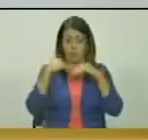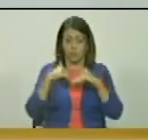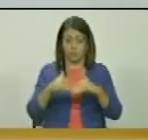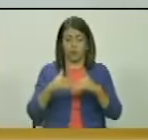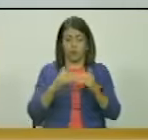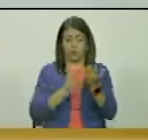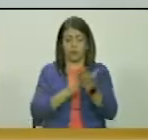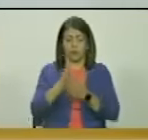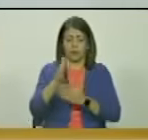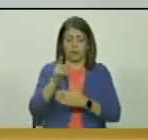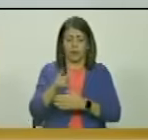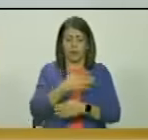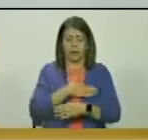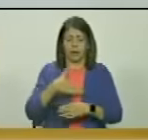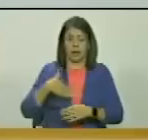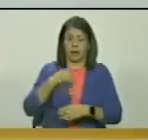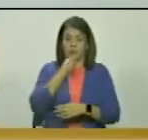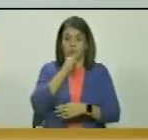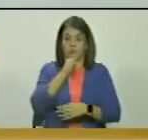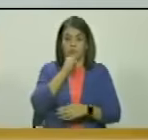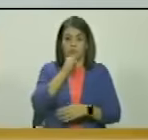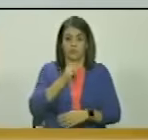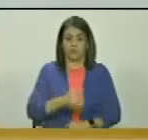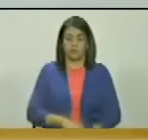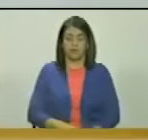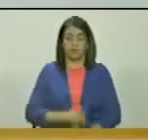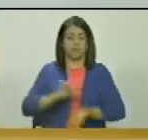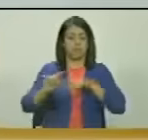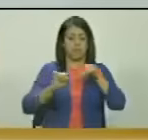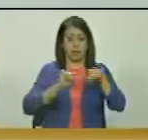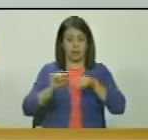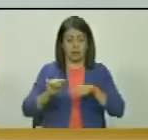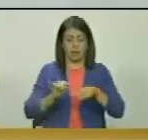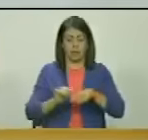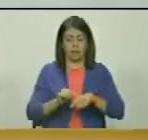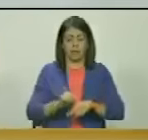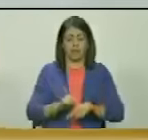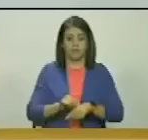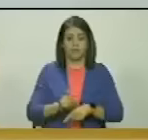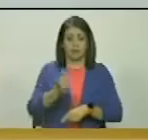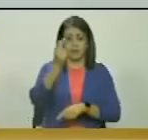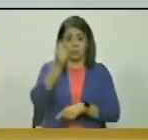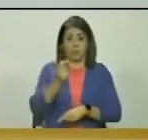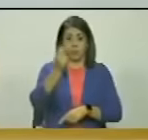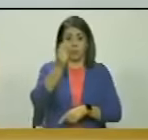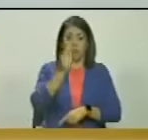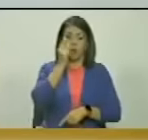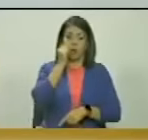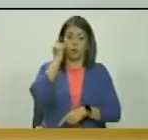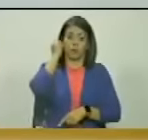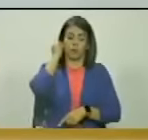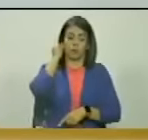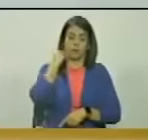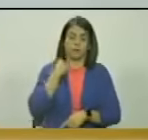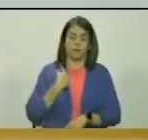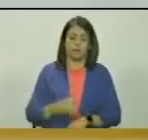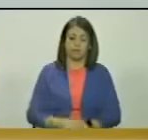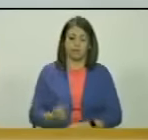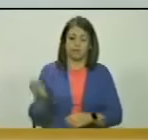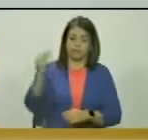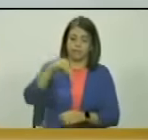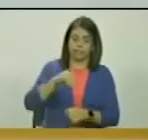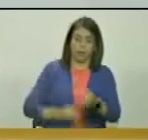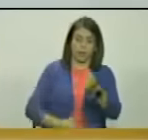del orden del día, quiero informar y ordenar a las honorables diputadas y los honorables diputados que se